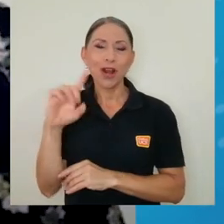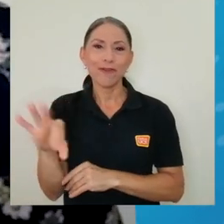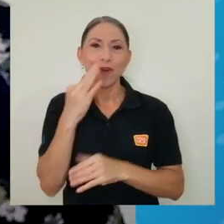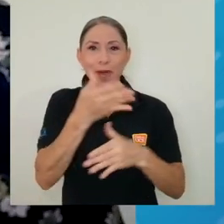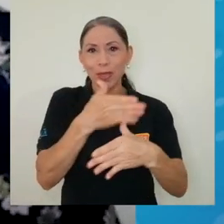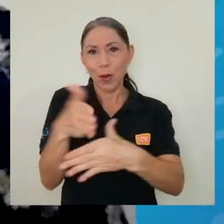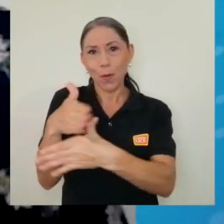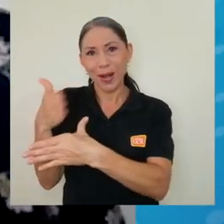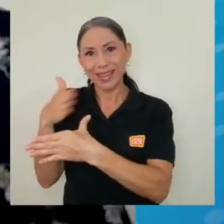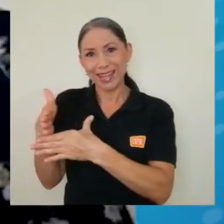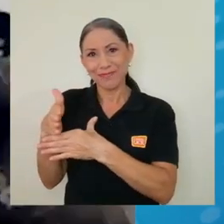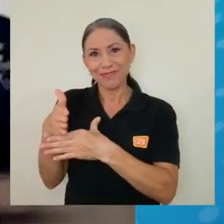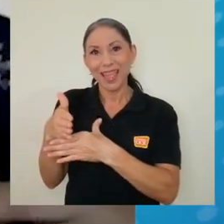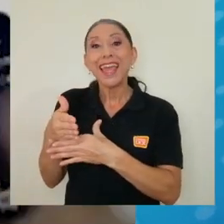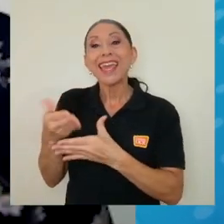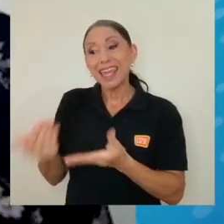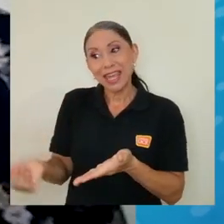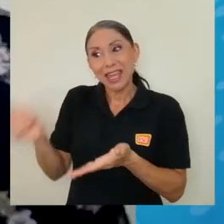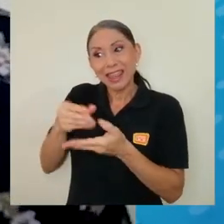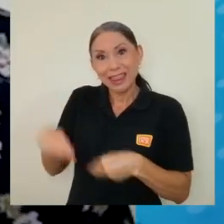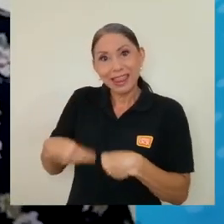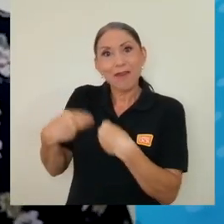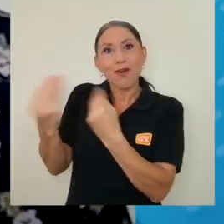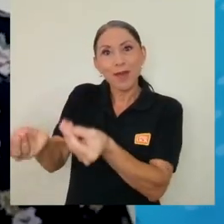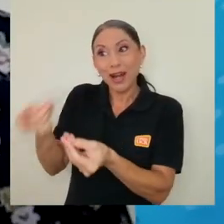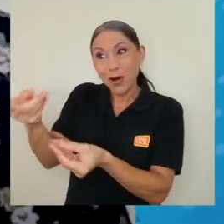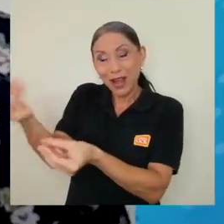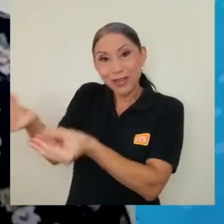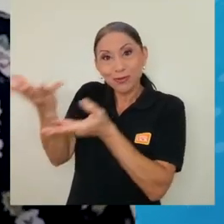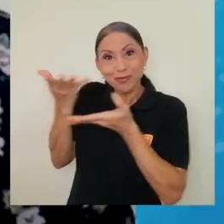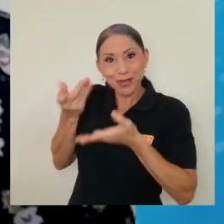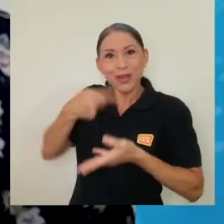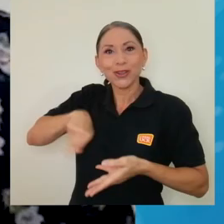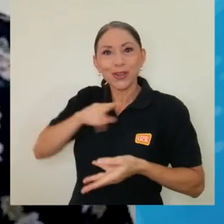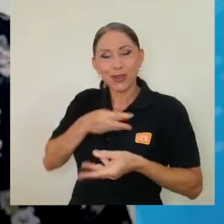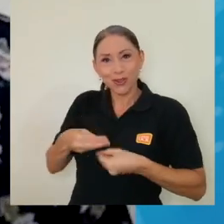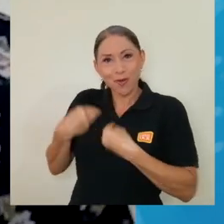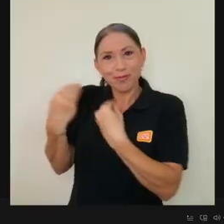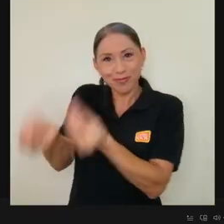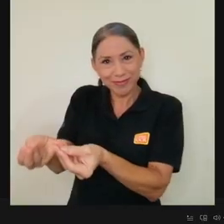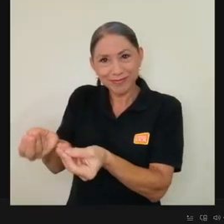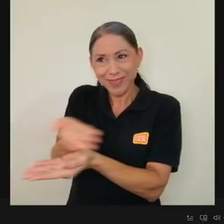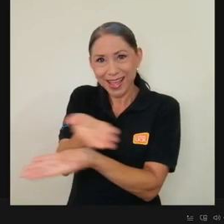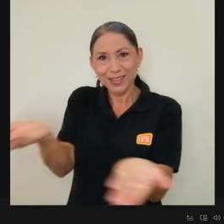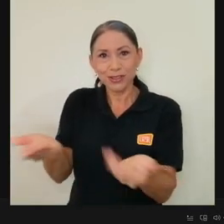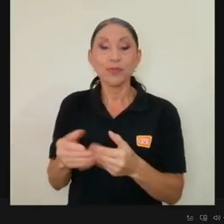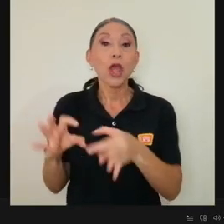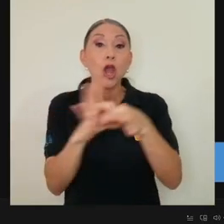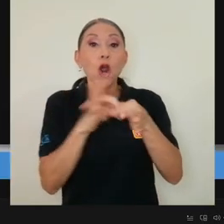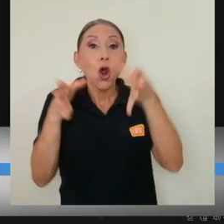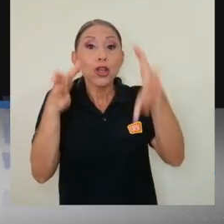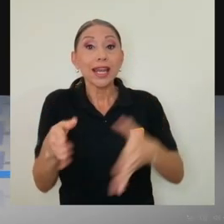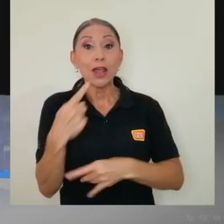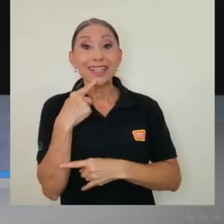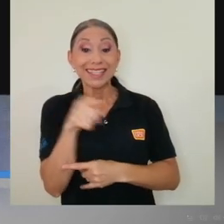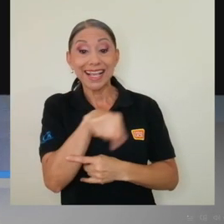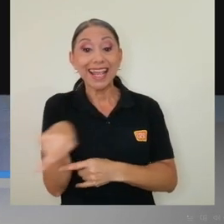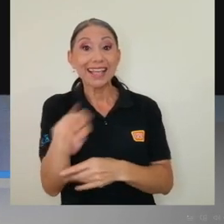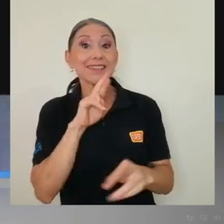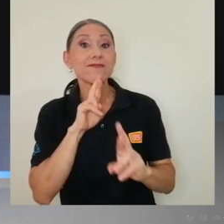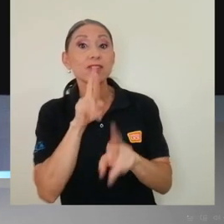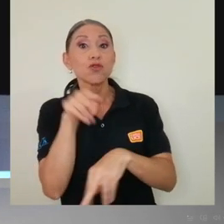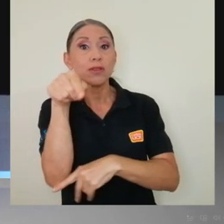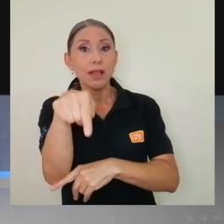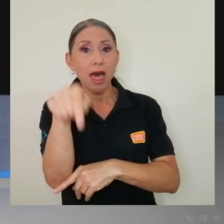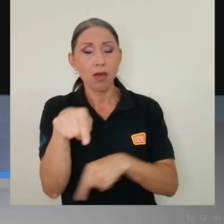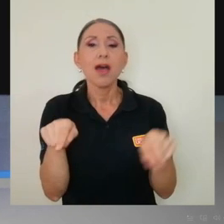devolver todo eso que ellos y ellas también nos compartieron en ese proceso. Para las coordinadoras, los datos arrojados por